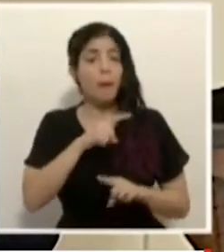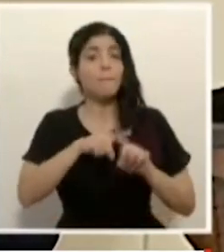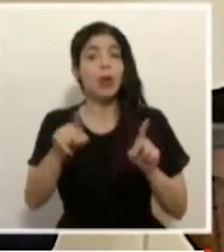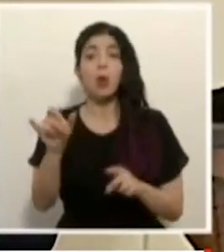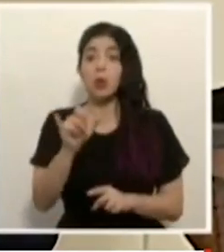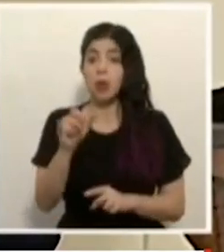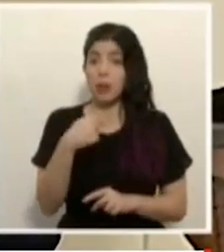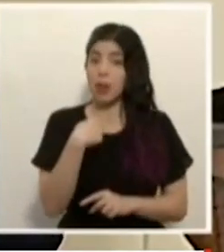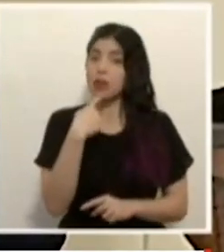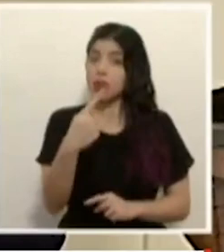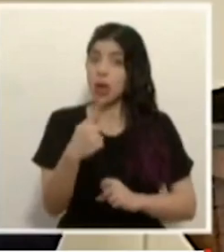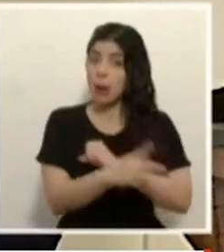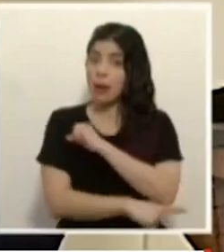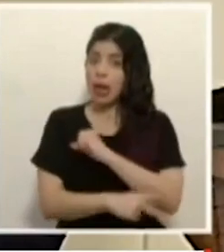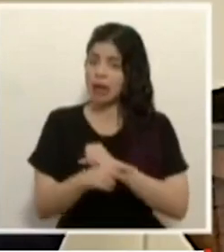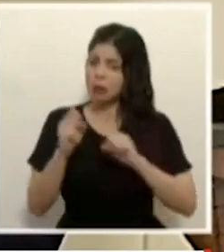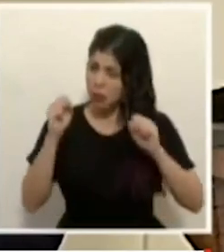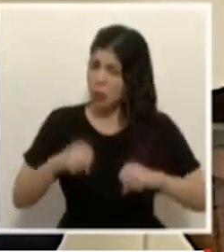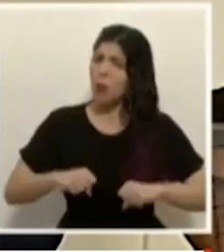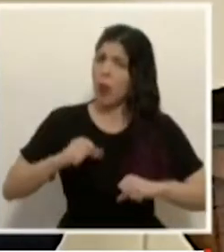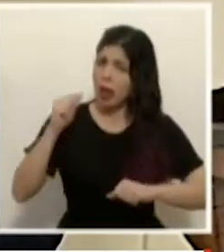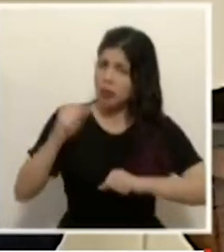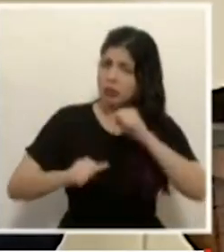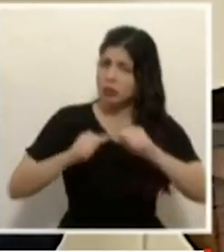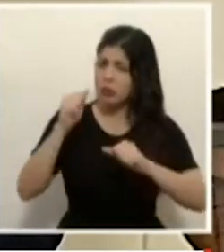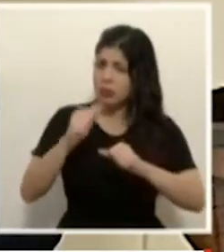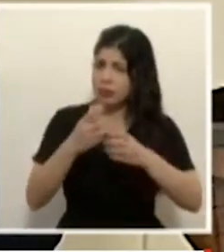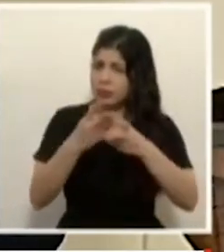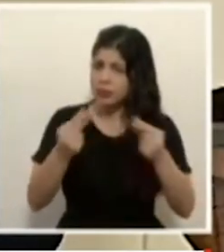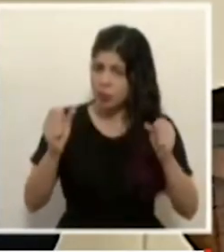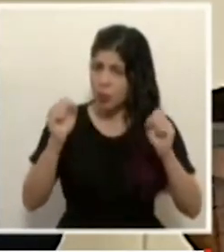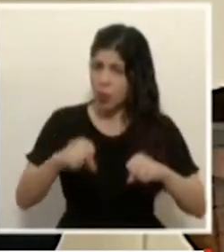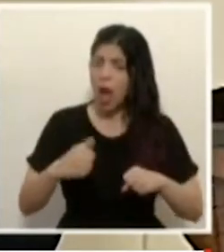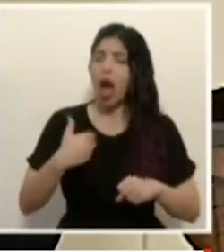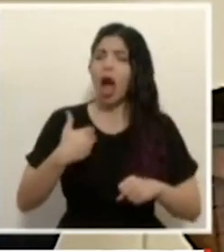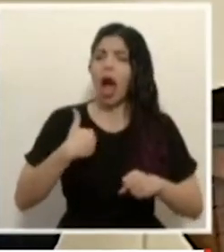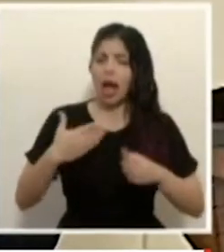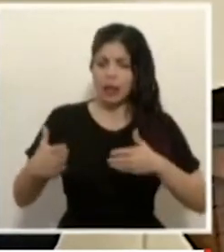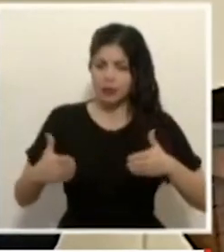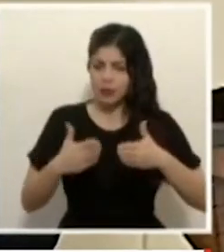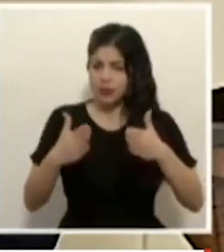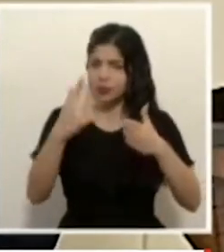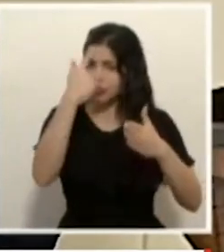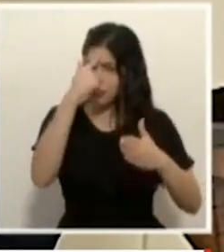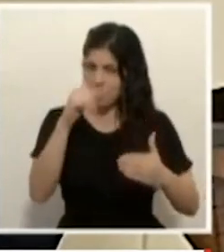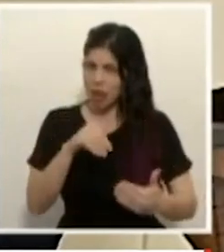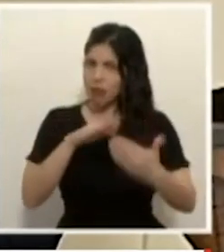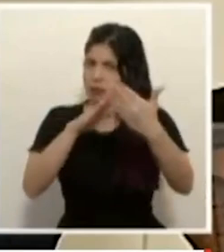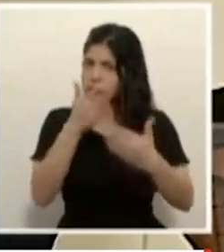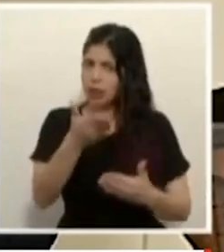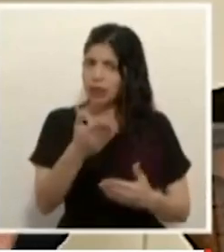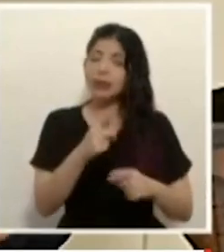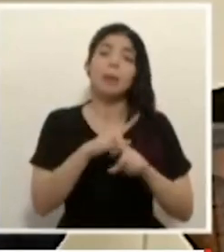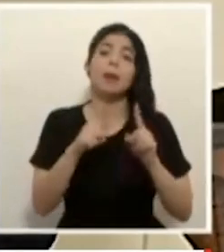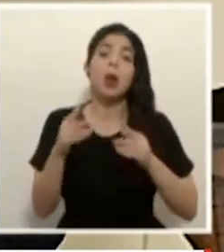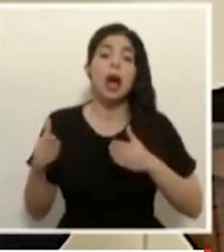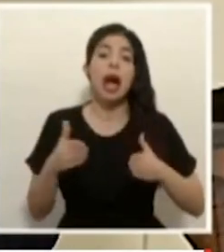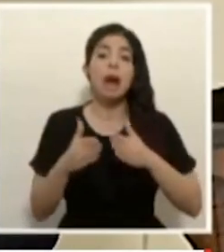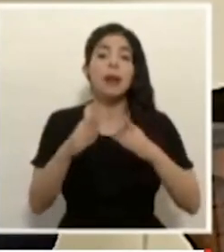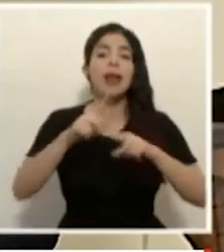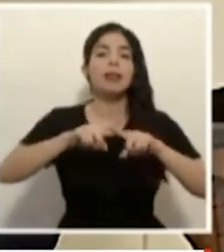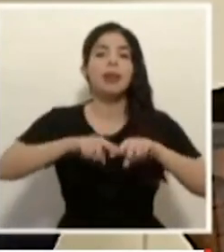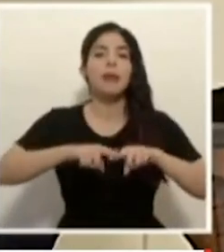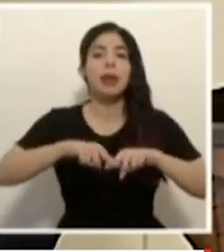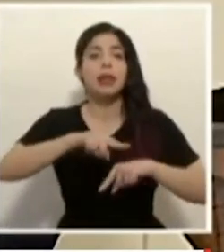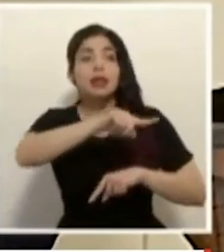decirle que podemos salir de ahí. Y que hay un camino para salir de ahí. Pero ese camino depende de que todos